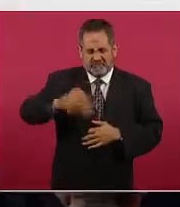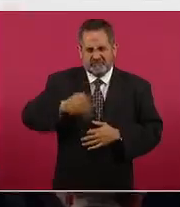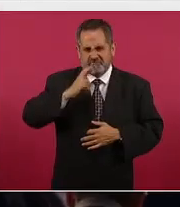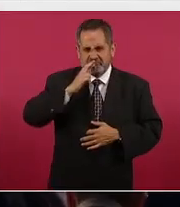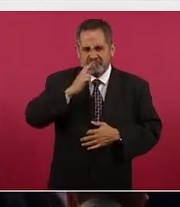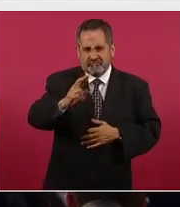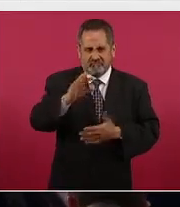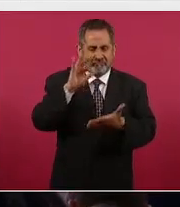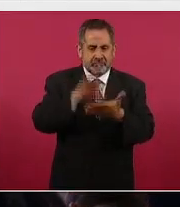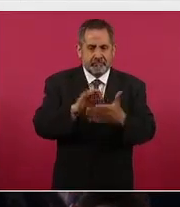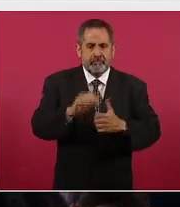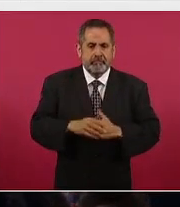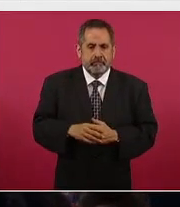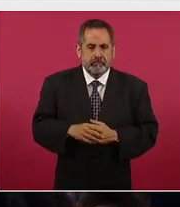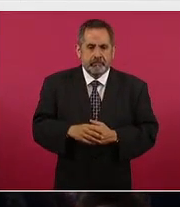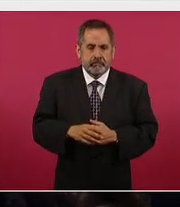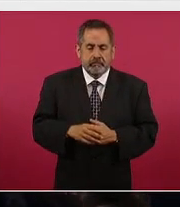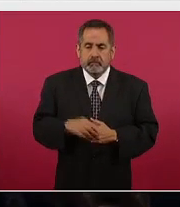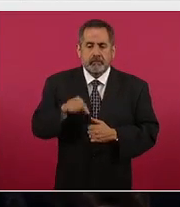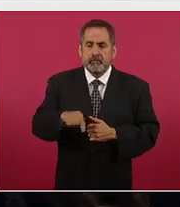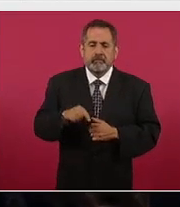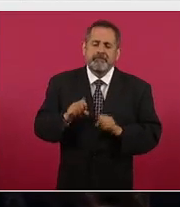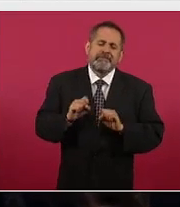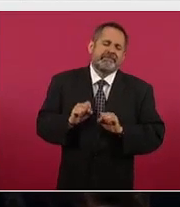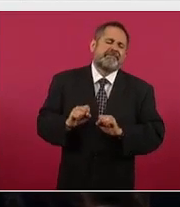no hay impunidad